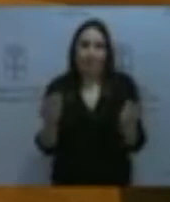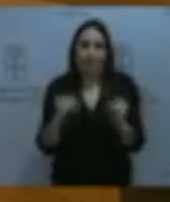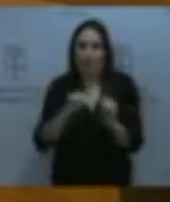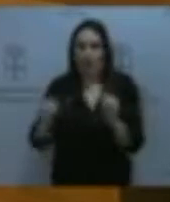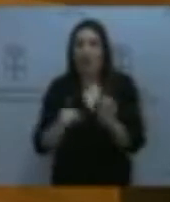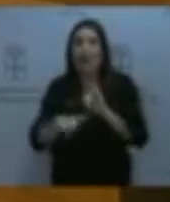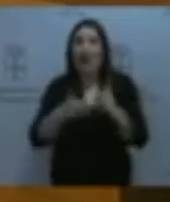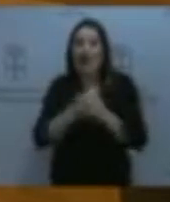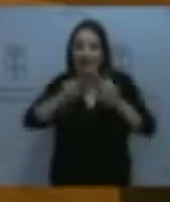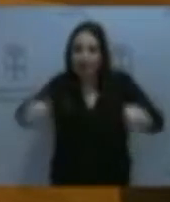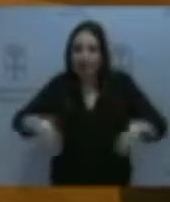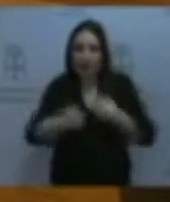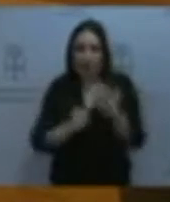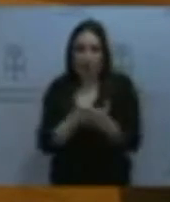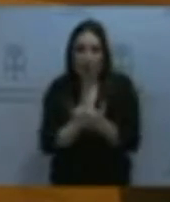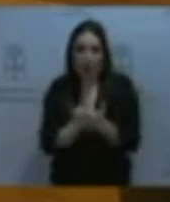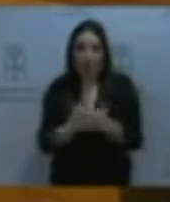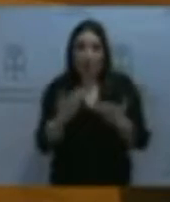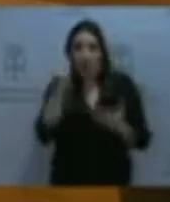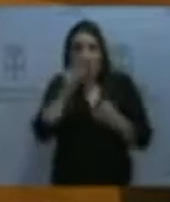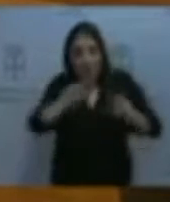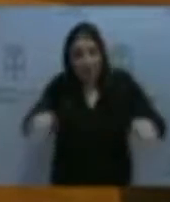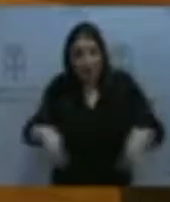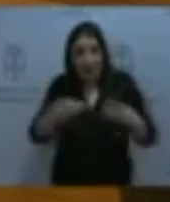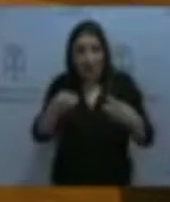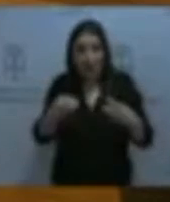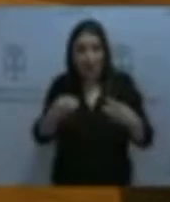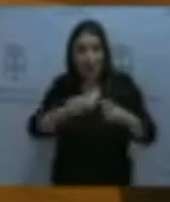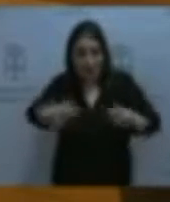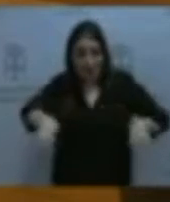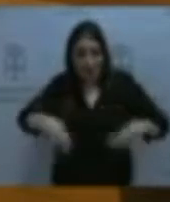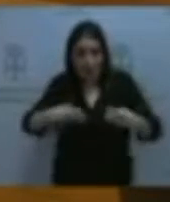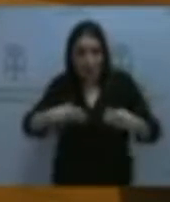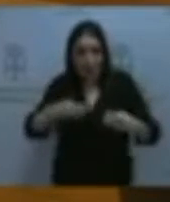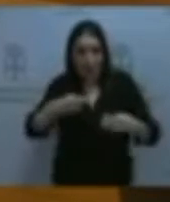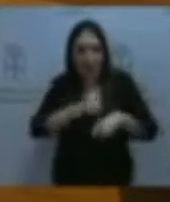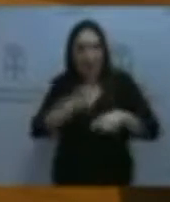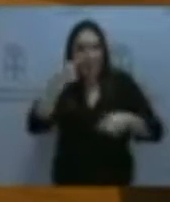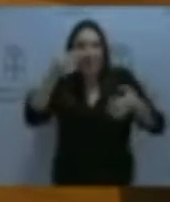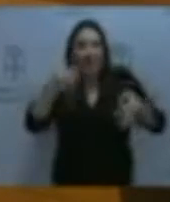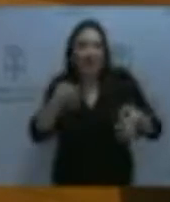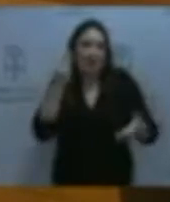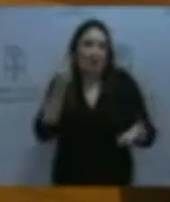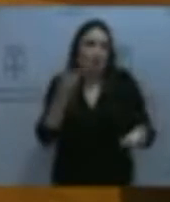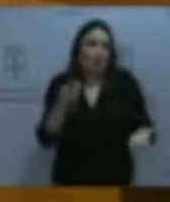Y creemos que la actualización en tiempo real nunye tan